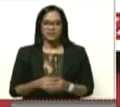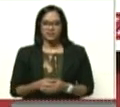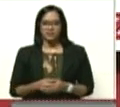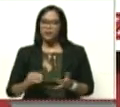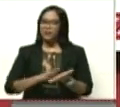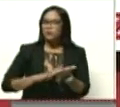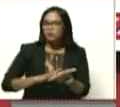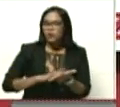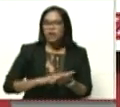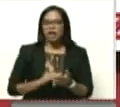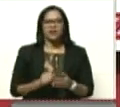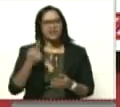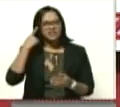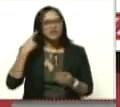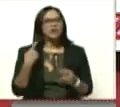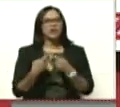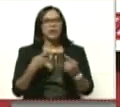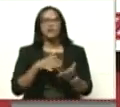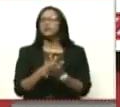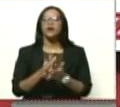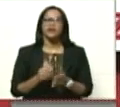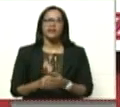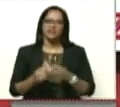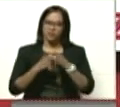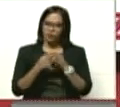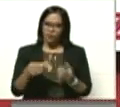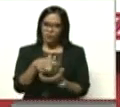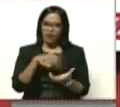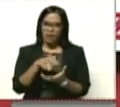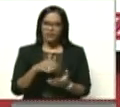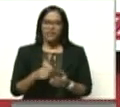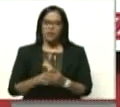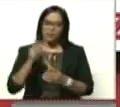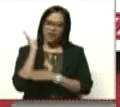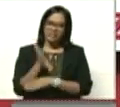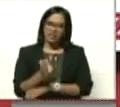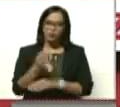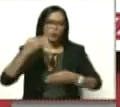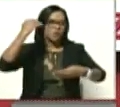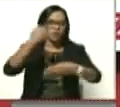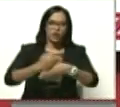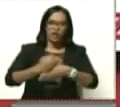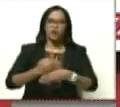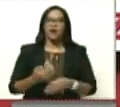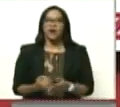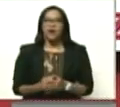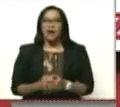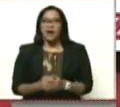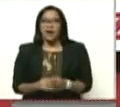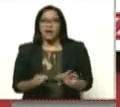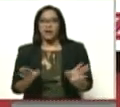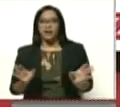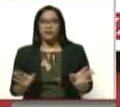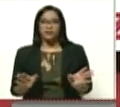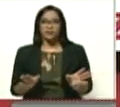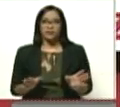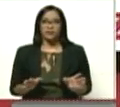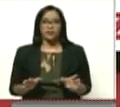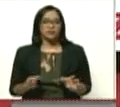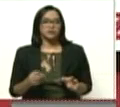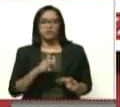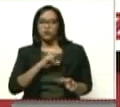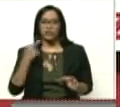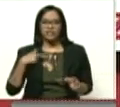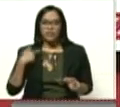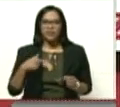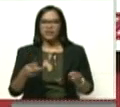Y sabe que lo que ha ocurrido aquí, de todos los problemas que ha habido, es por las sanciones, por el bloqueo, aunque eso no es la cosa más, lo que nosotros tenemos